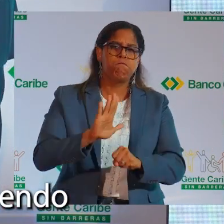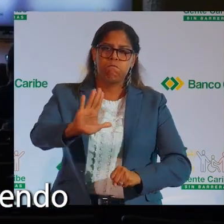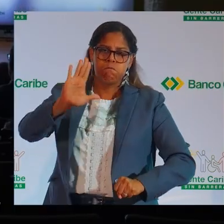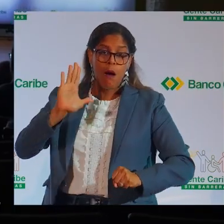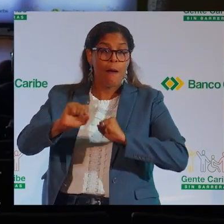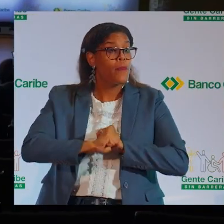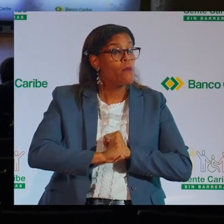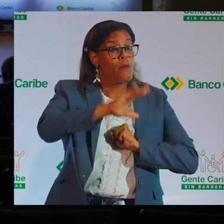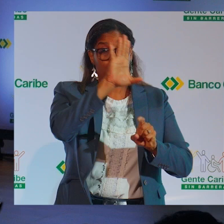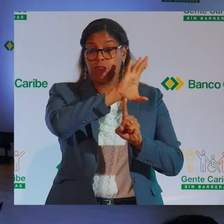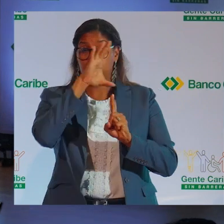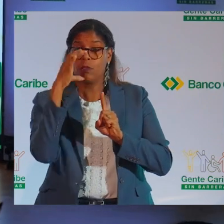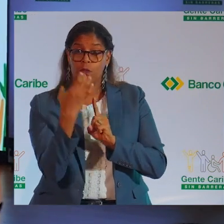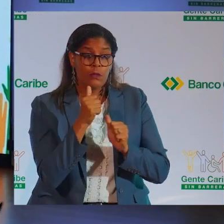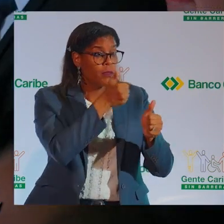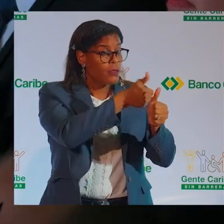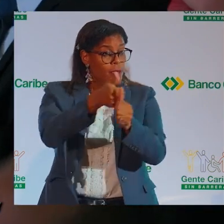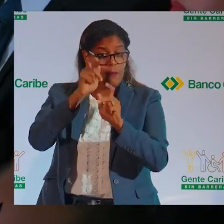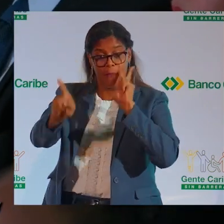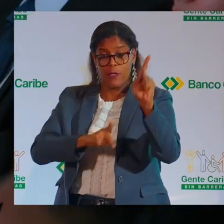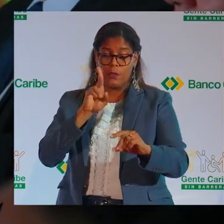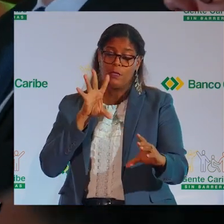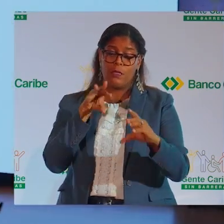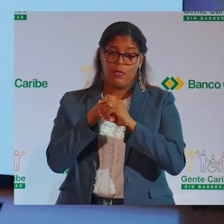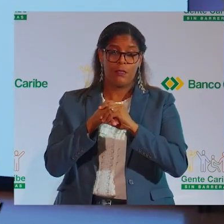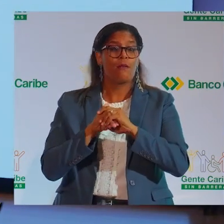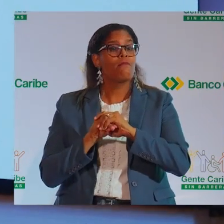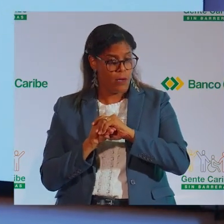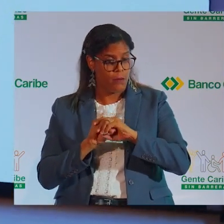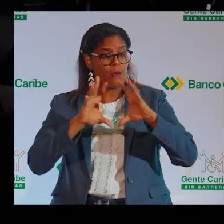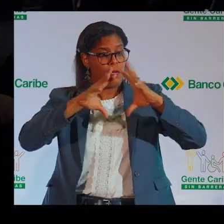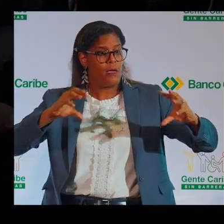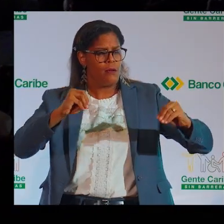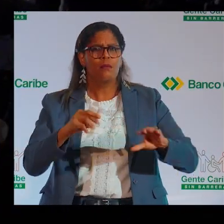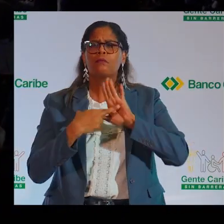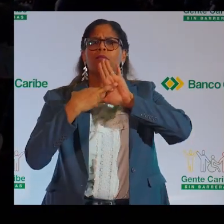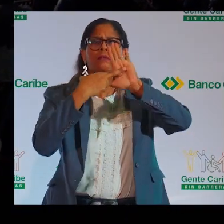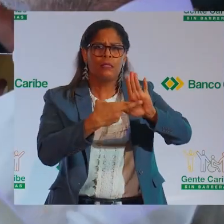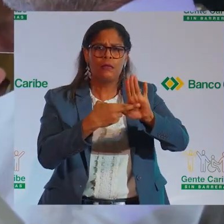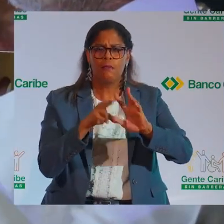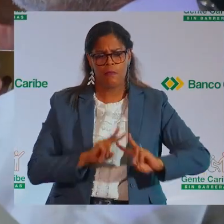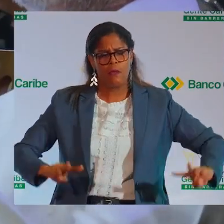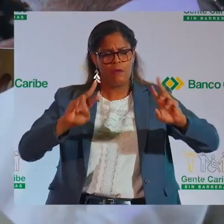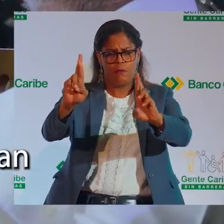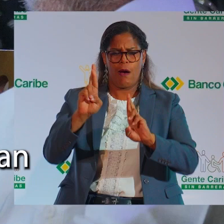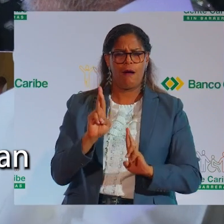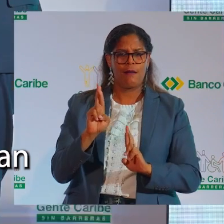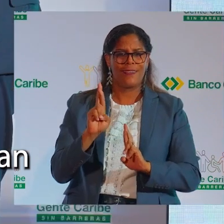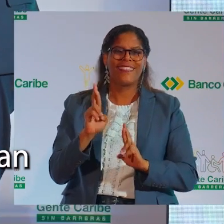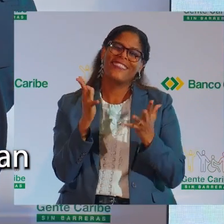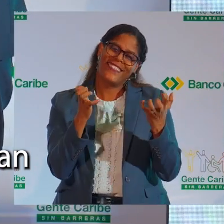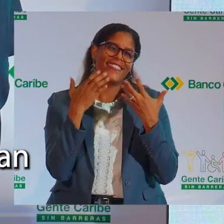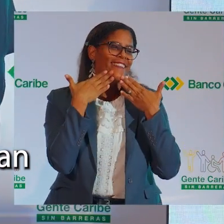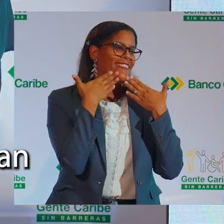a seguir promoviendo una cultura donde cada persona en Banco Caribe se sienta representada, valorada y respetada. Quiero